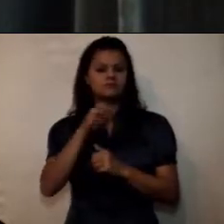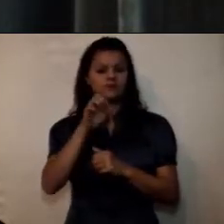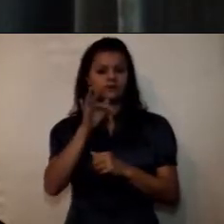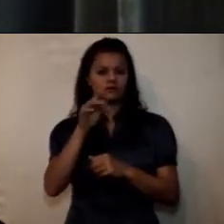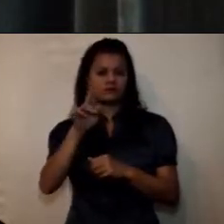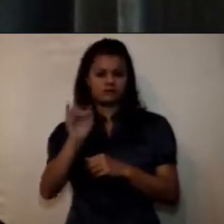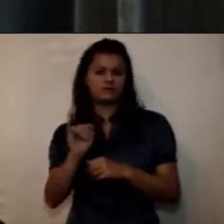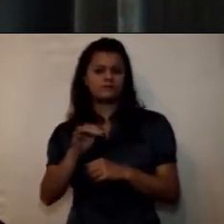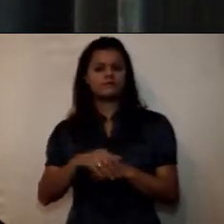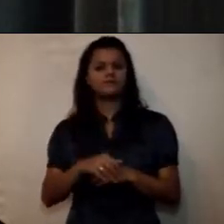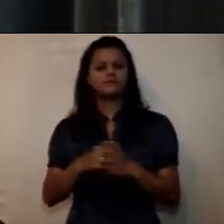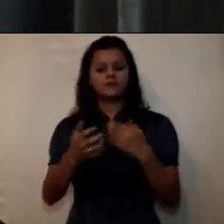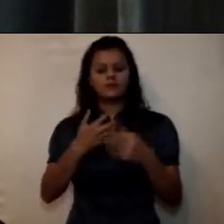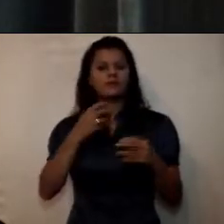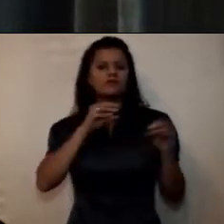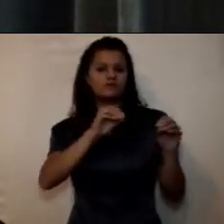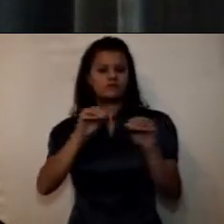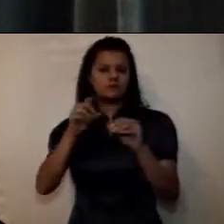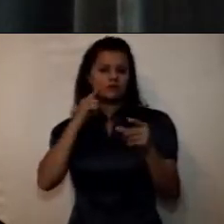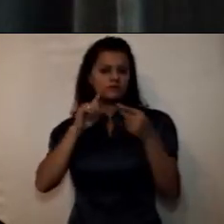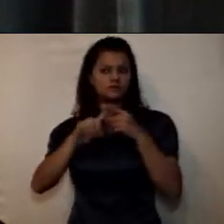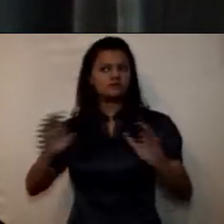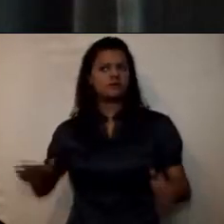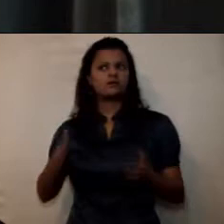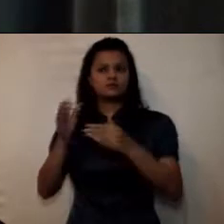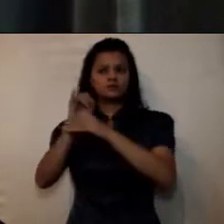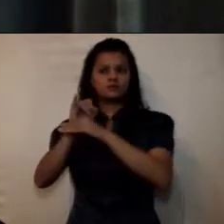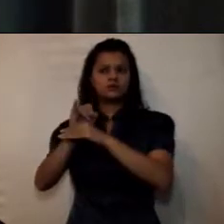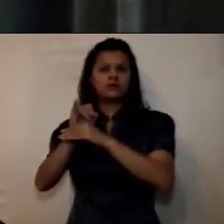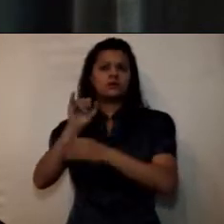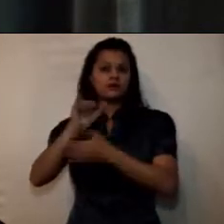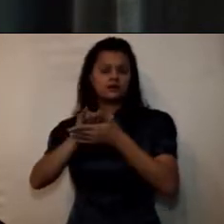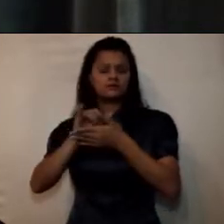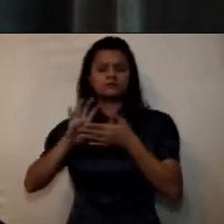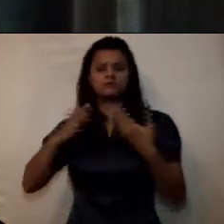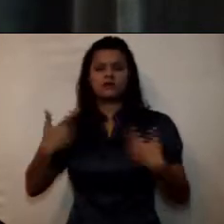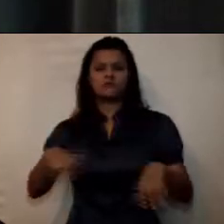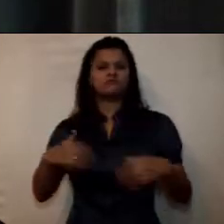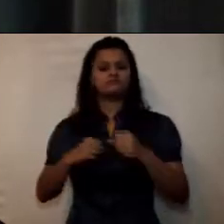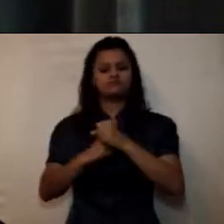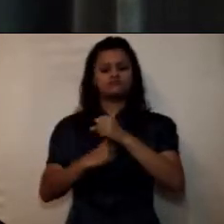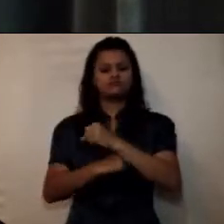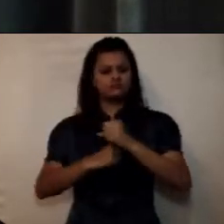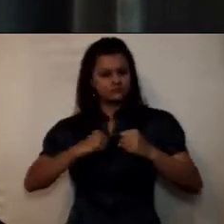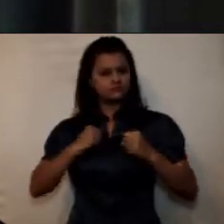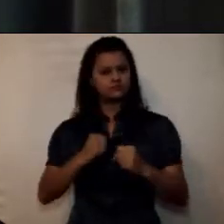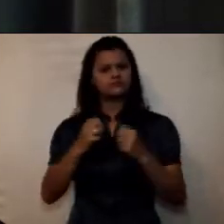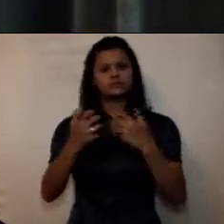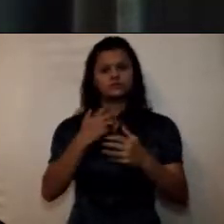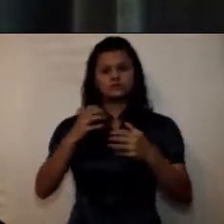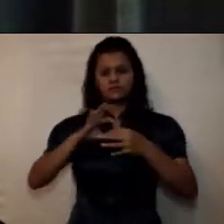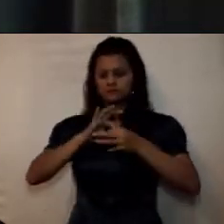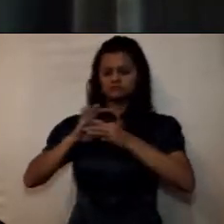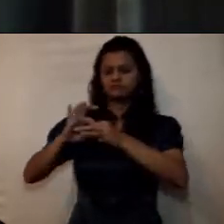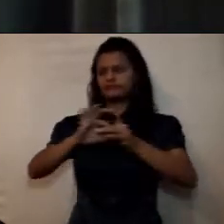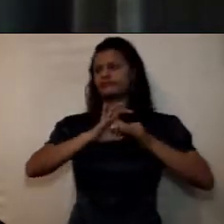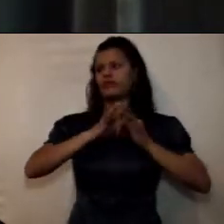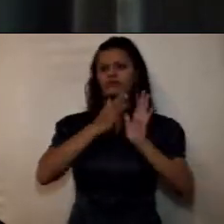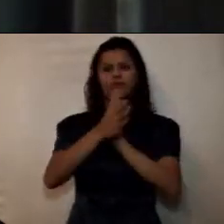gestión de la información institucional y con ello poder consolidar finalmente la puesta en marcha de un sistema integrado de información